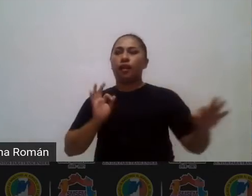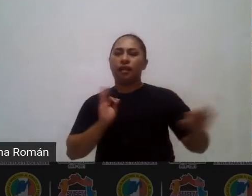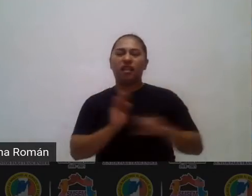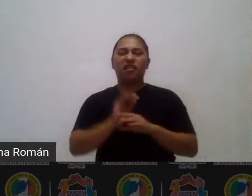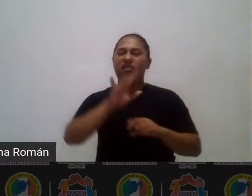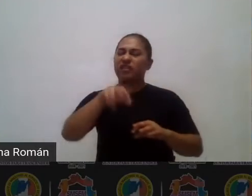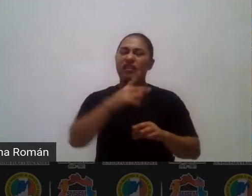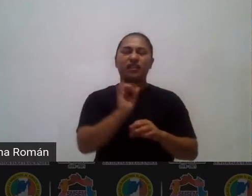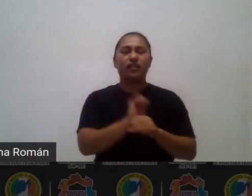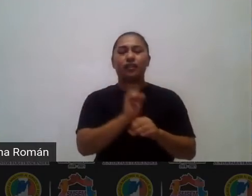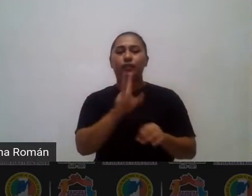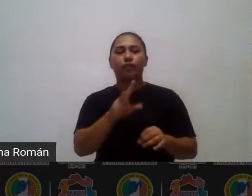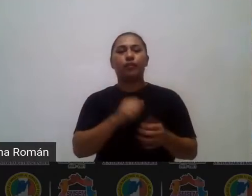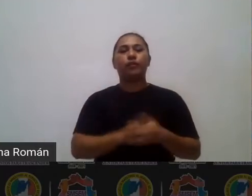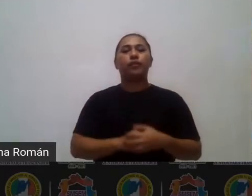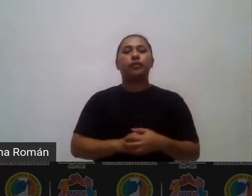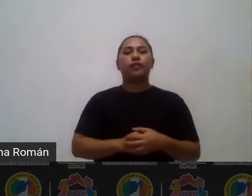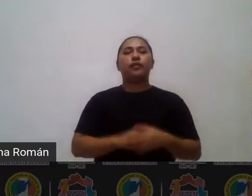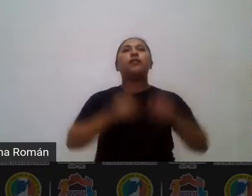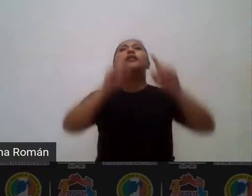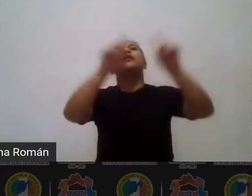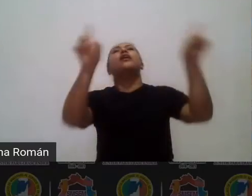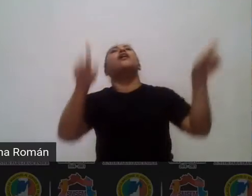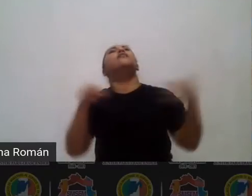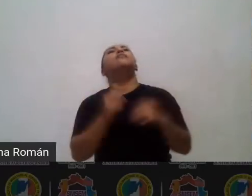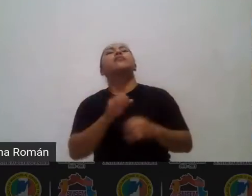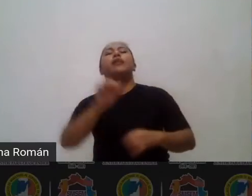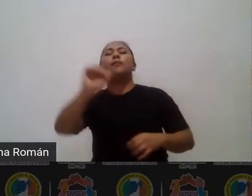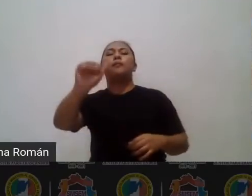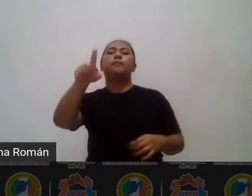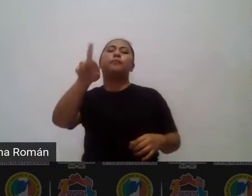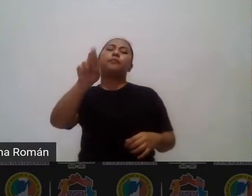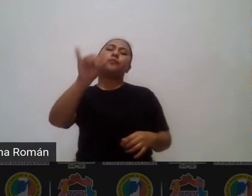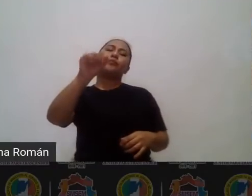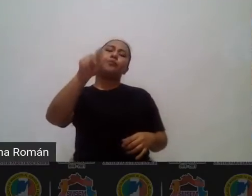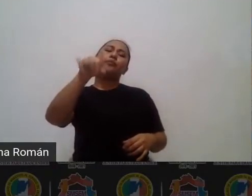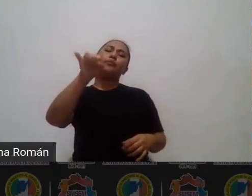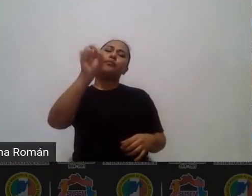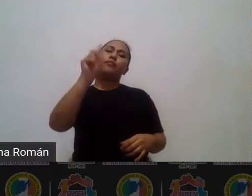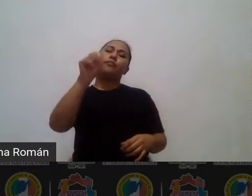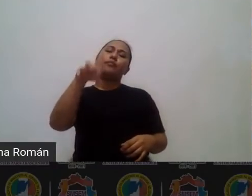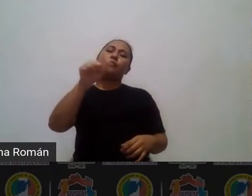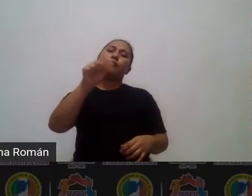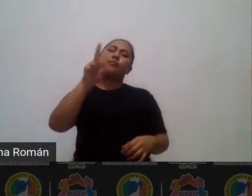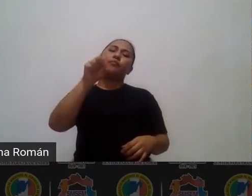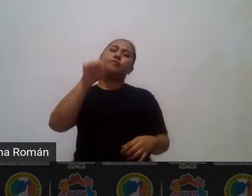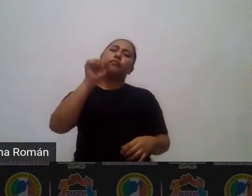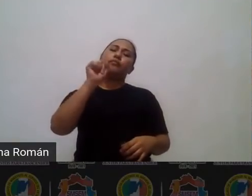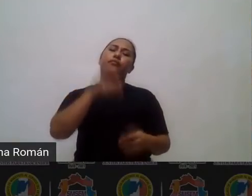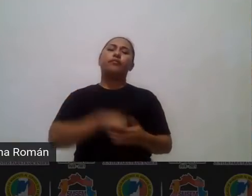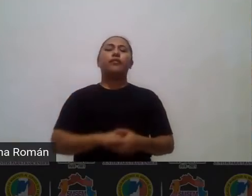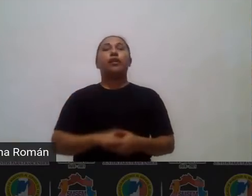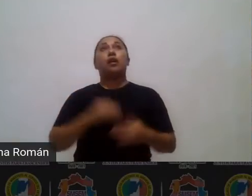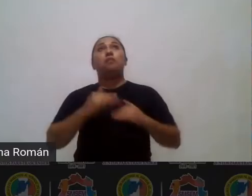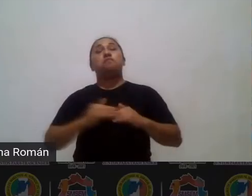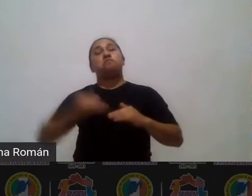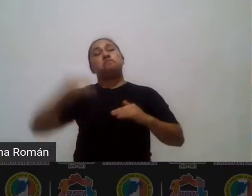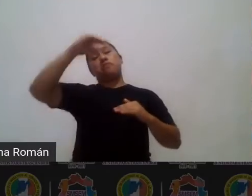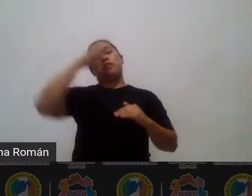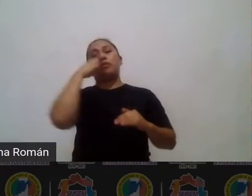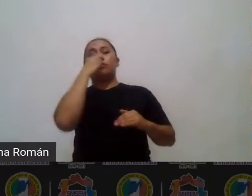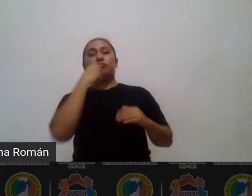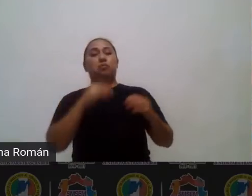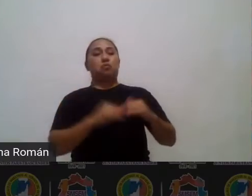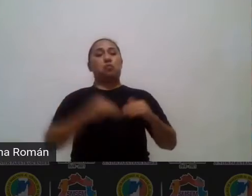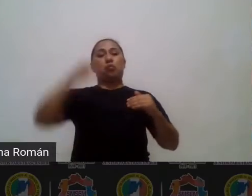aristas le llamamos entonces a lo mejor a los de mayor edad de mayor escolaridad de mayor talento